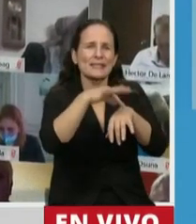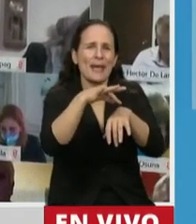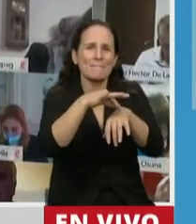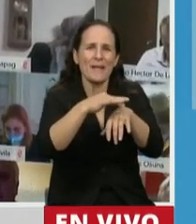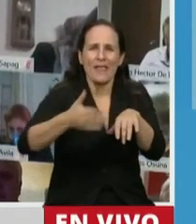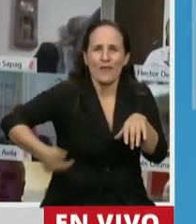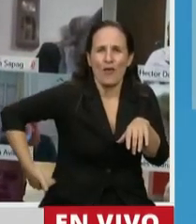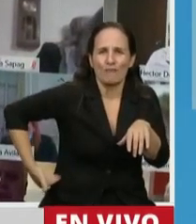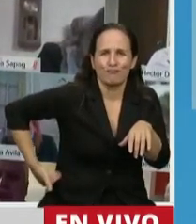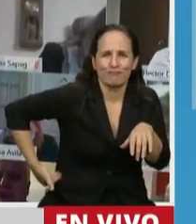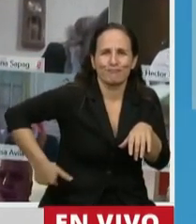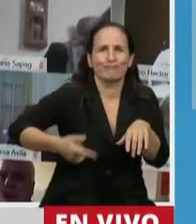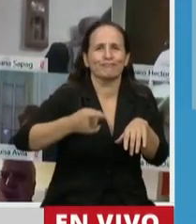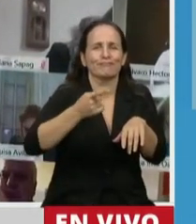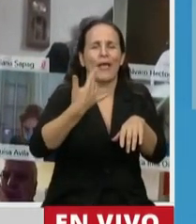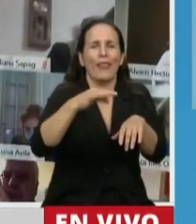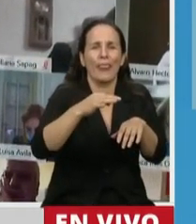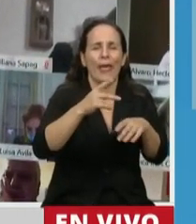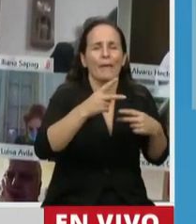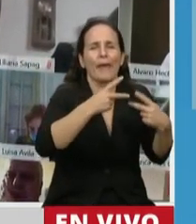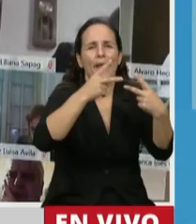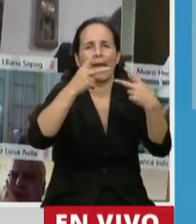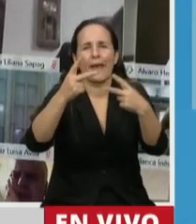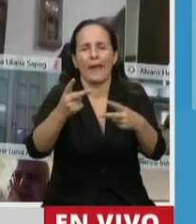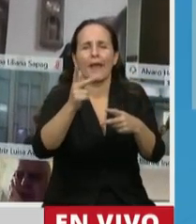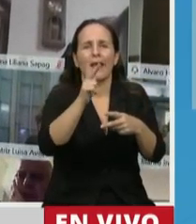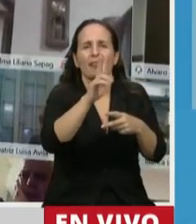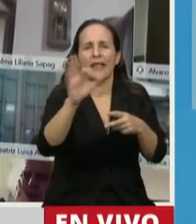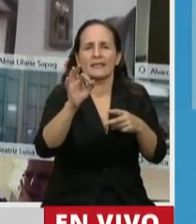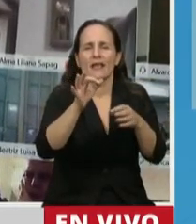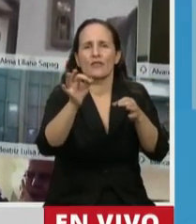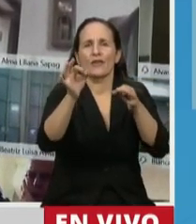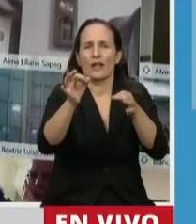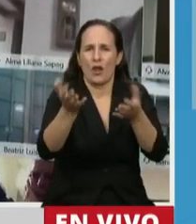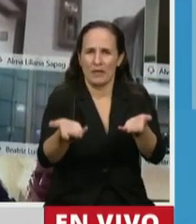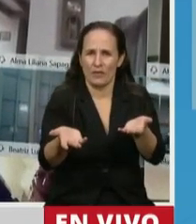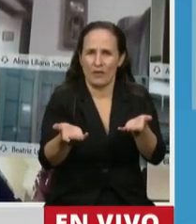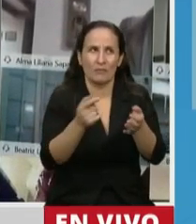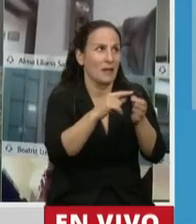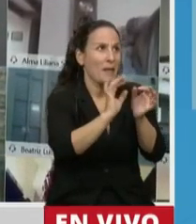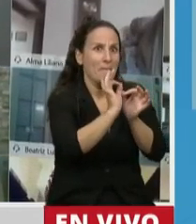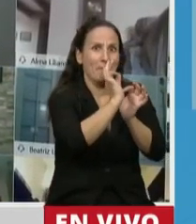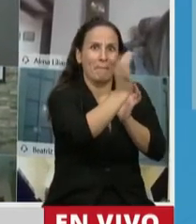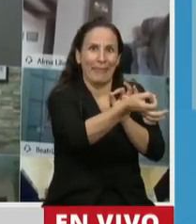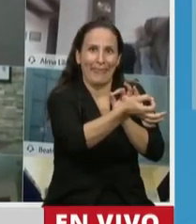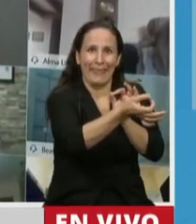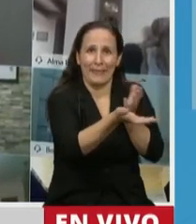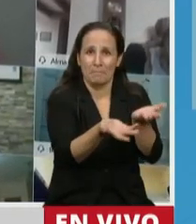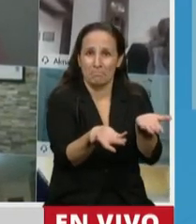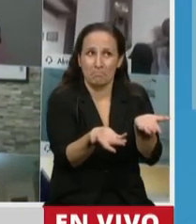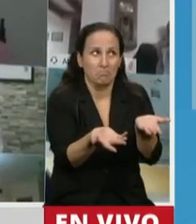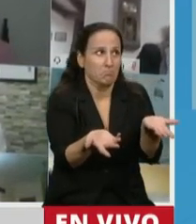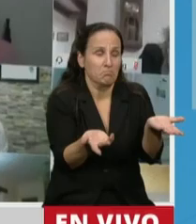tengan que hacer 200 o 300 kilómetros cuando, viniendo a General San Martín, solamente necesitan hacer